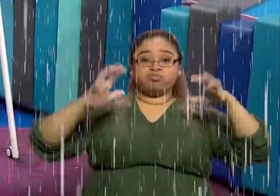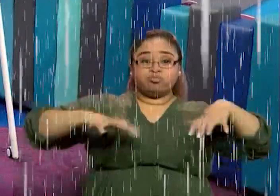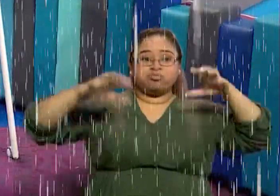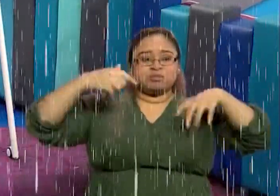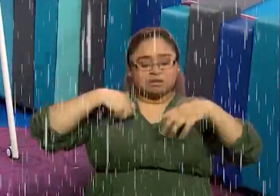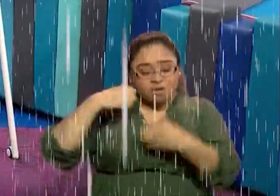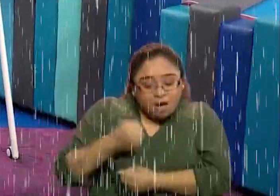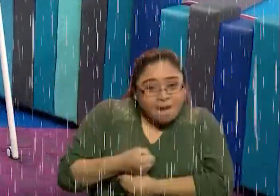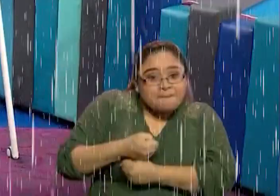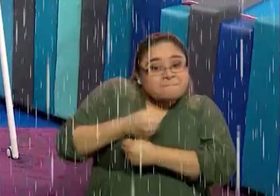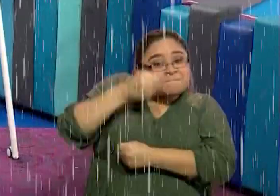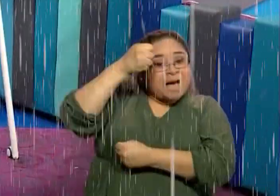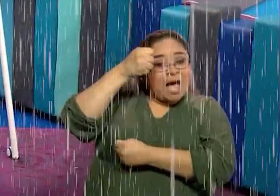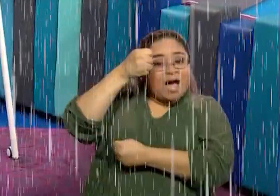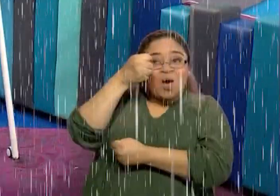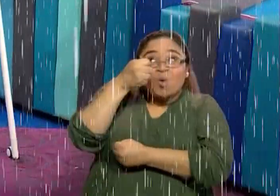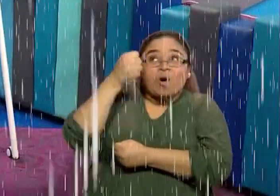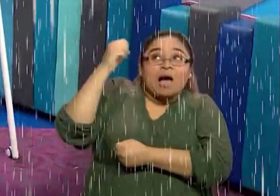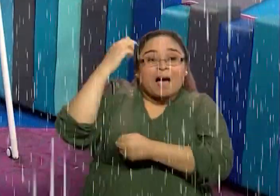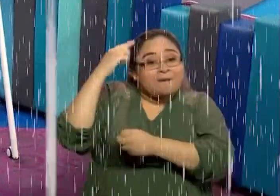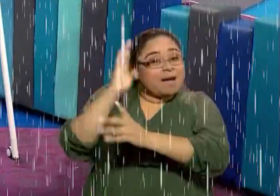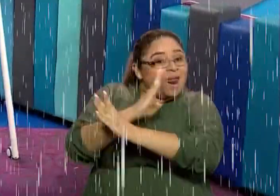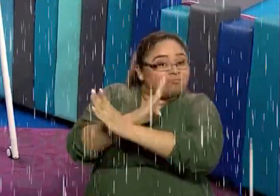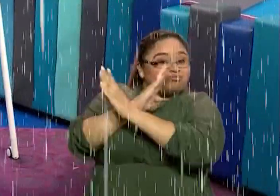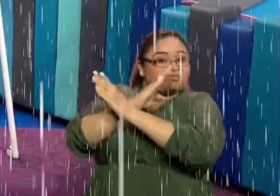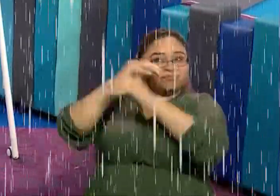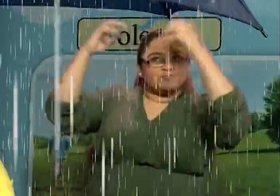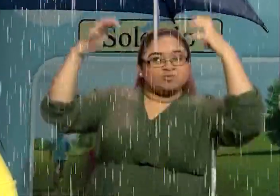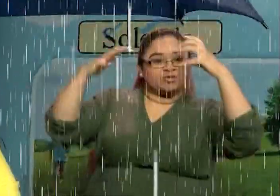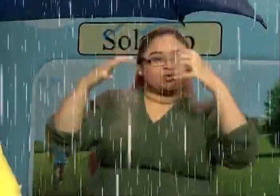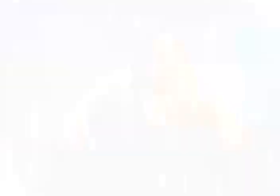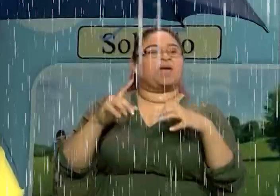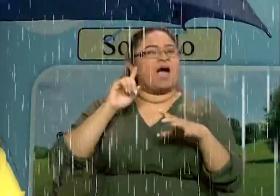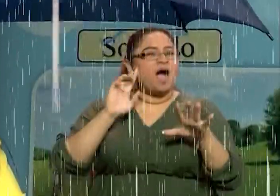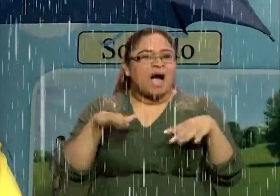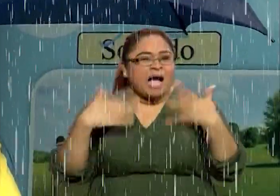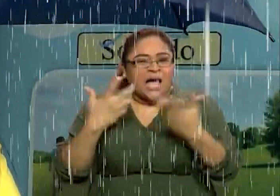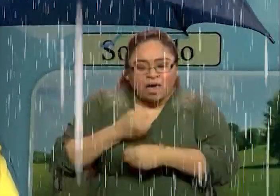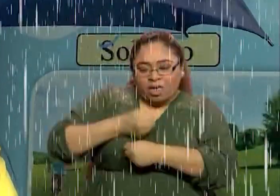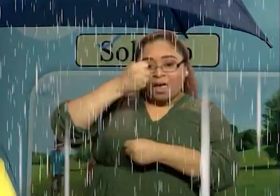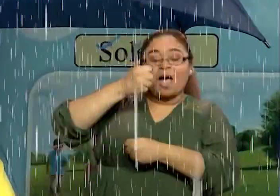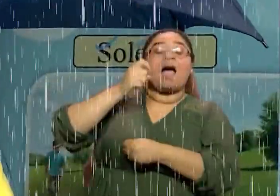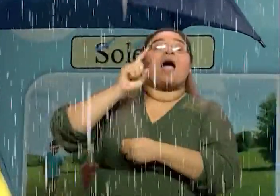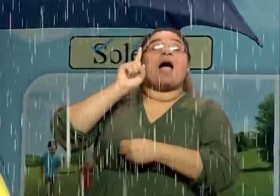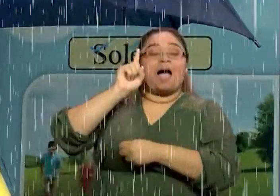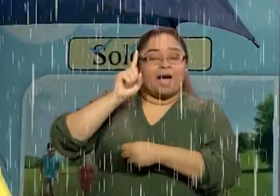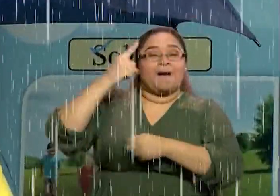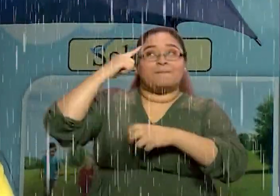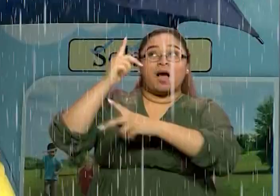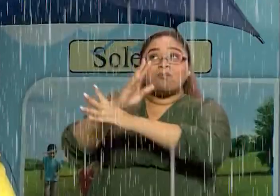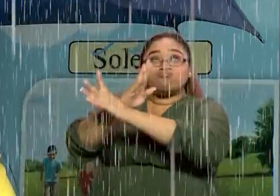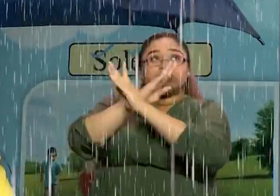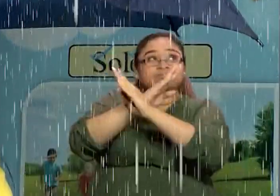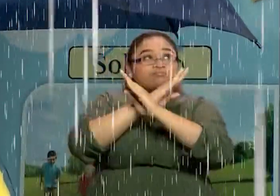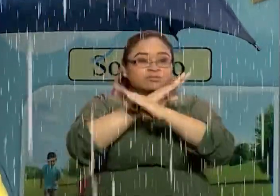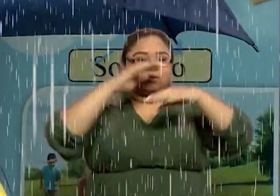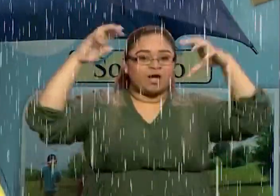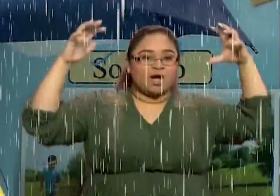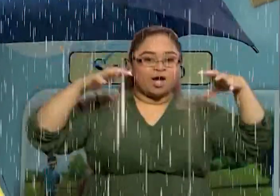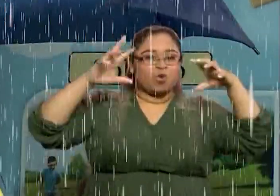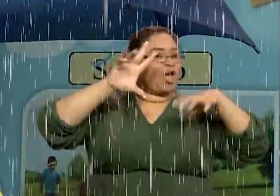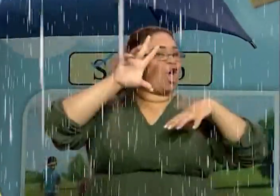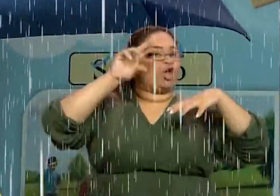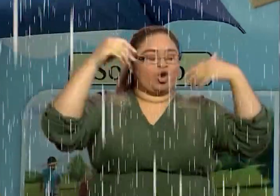Yo me voy a proteger de la lluvia. ¿Con qué? Con un paraguas, ¿verdad? Para